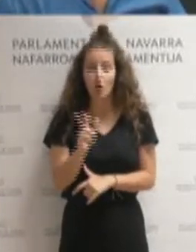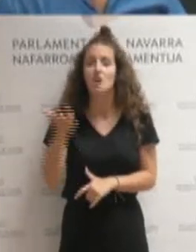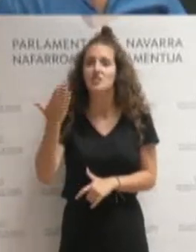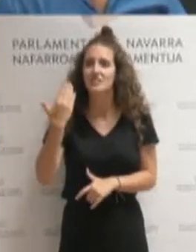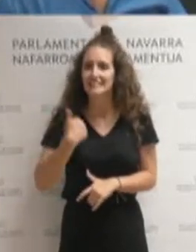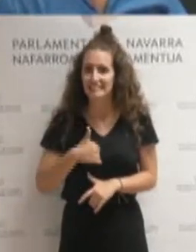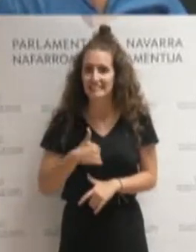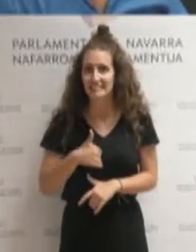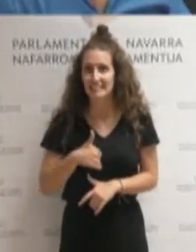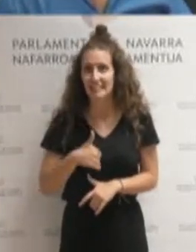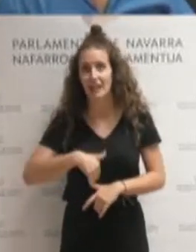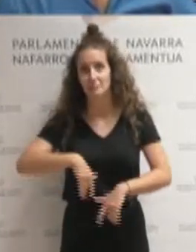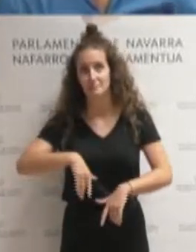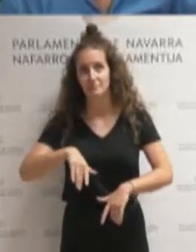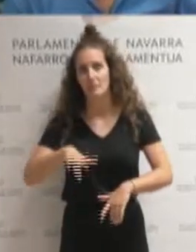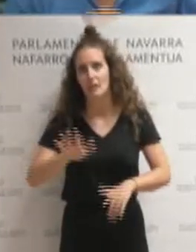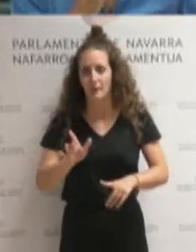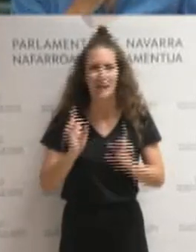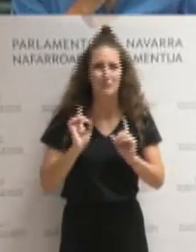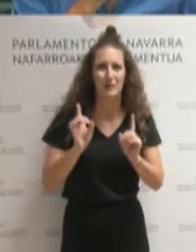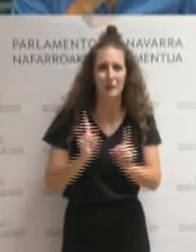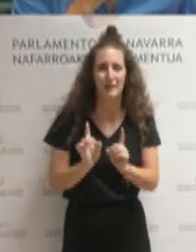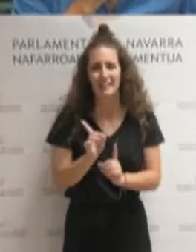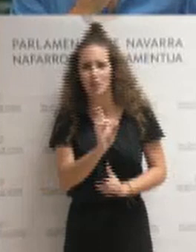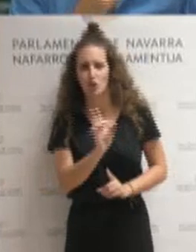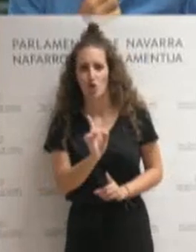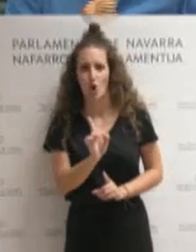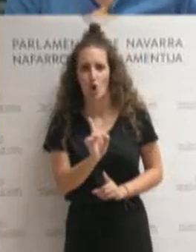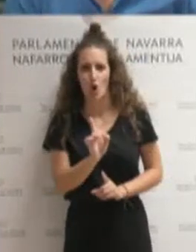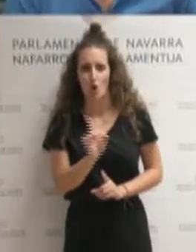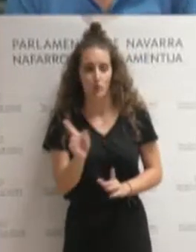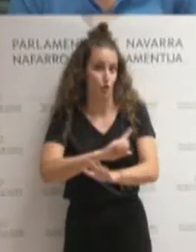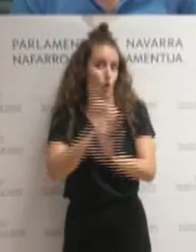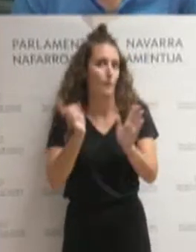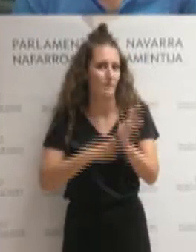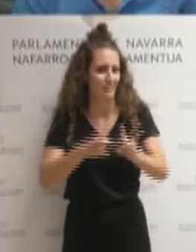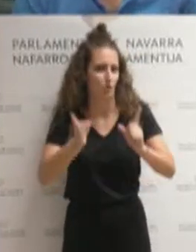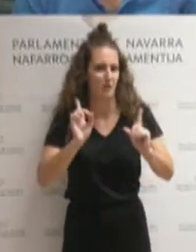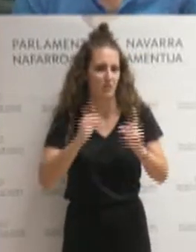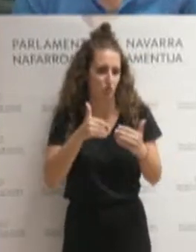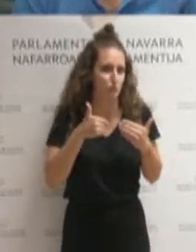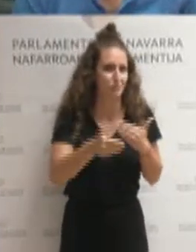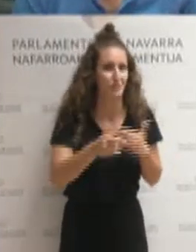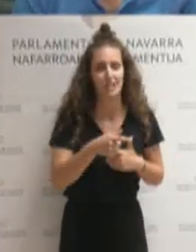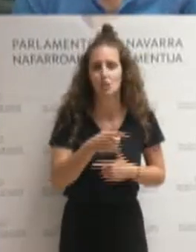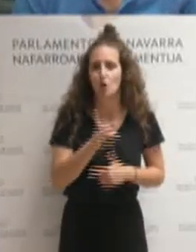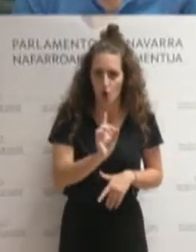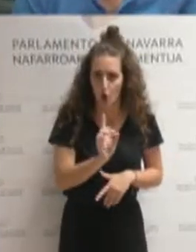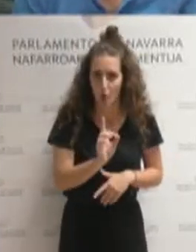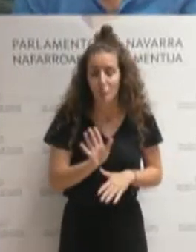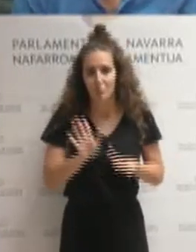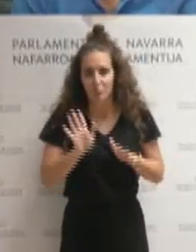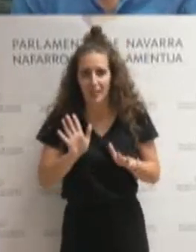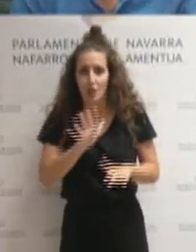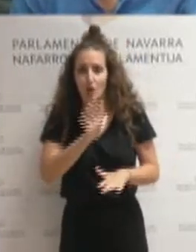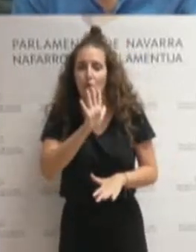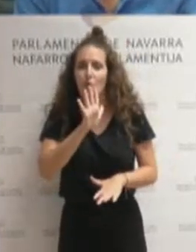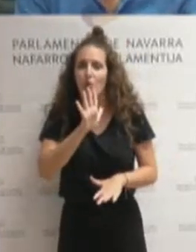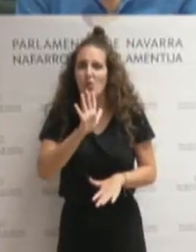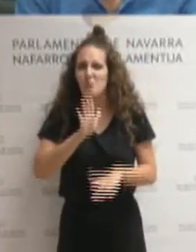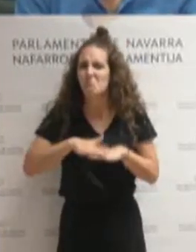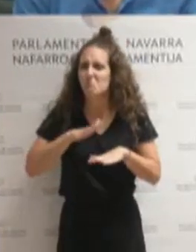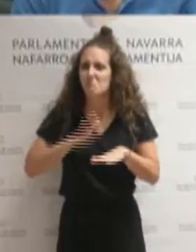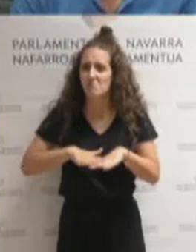no digo prever en términos absolutos, pero que desde luego no tuviéramos un